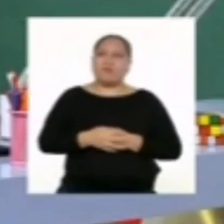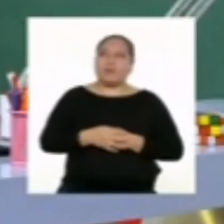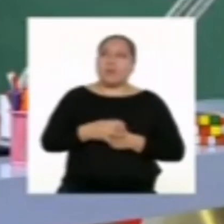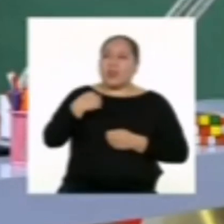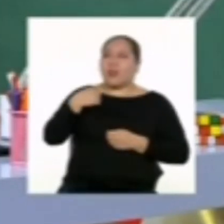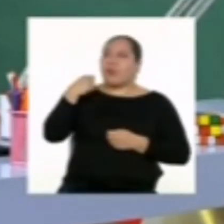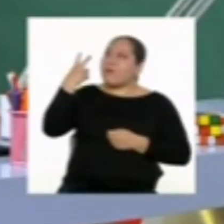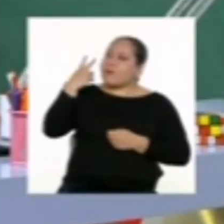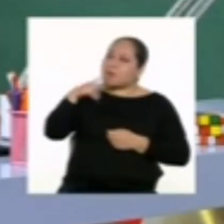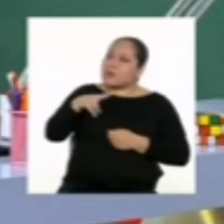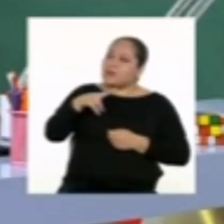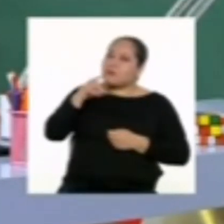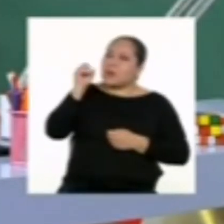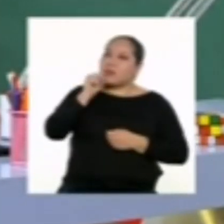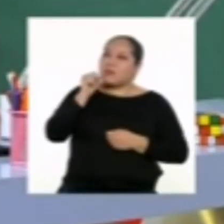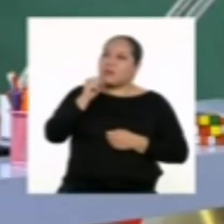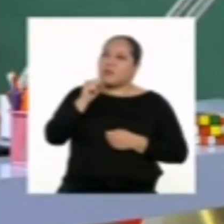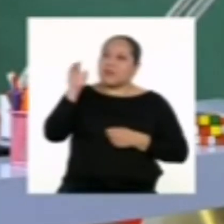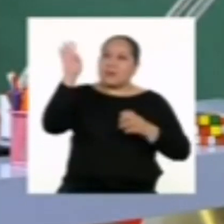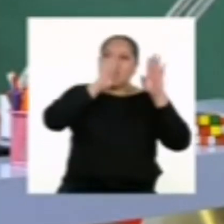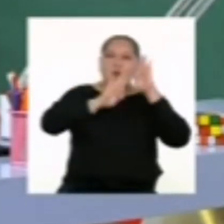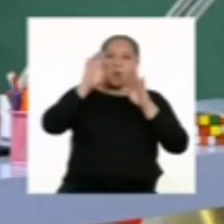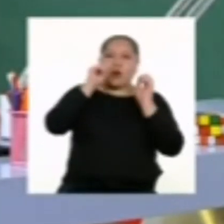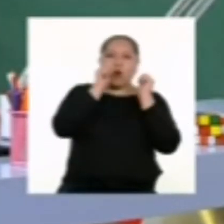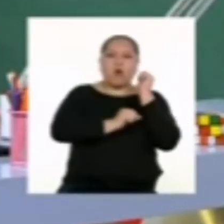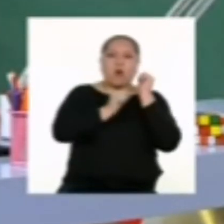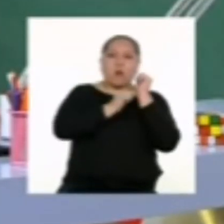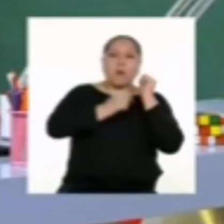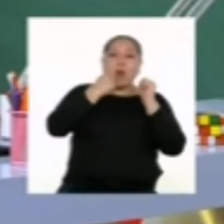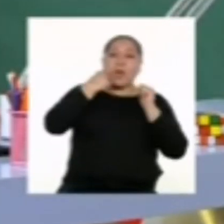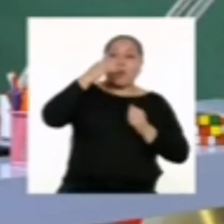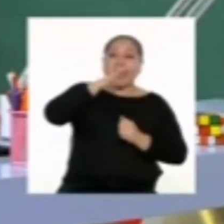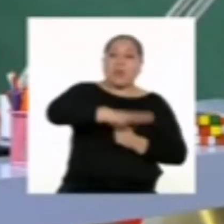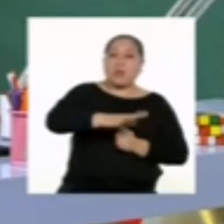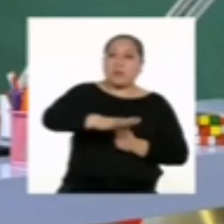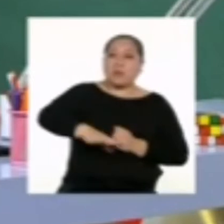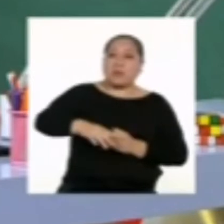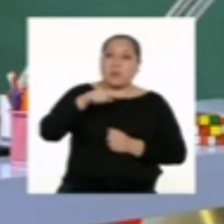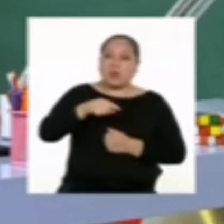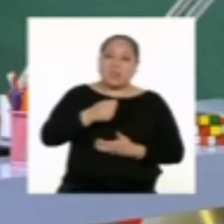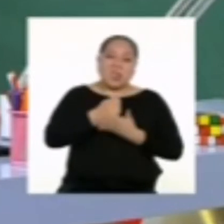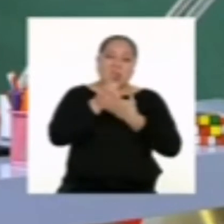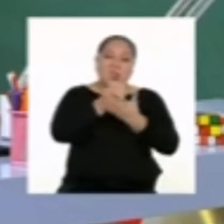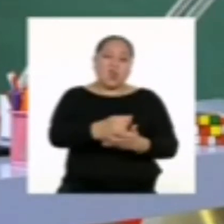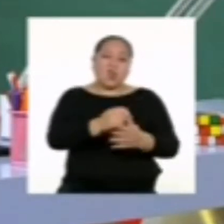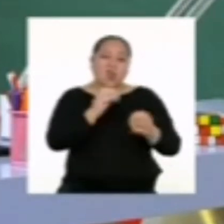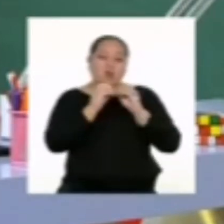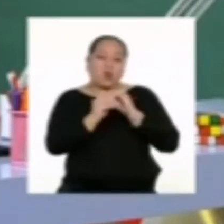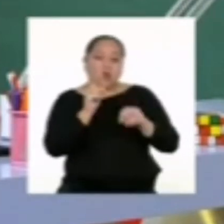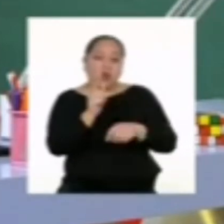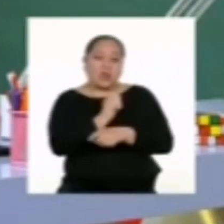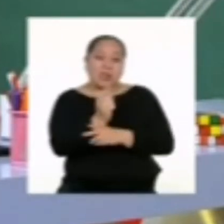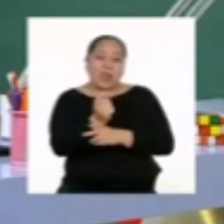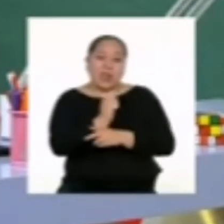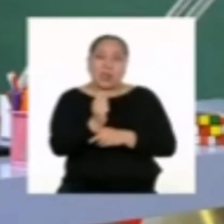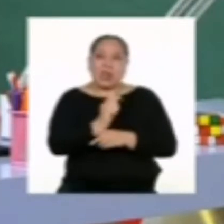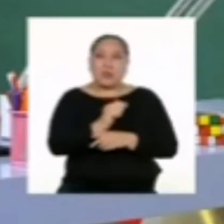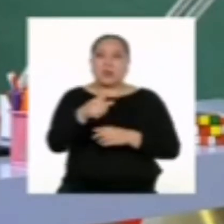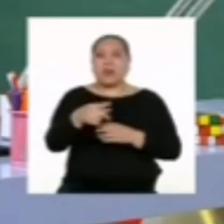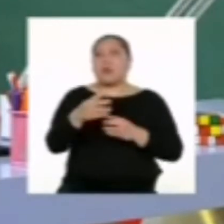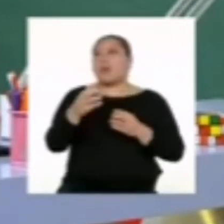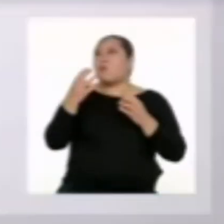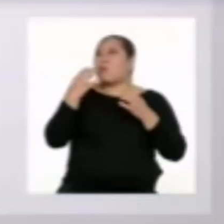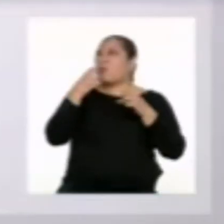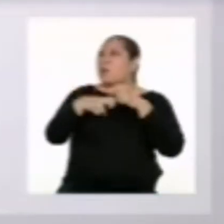que yo me he dado cuenta es que se estresan con mi hermano menor porque deben ayudarlo a cumplir con sus tareas y a cada rato hay